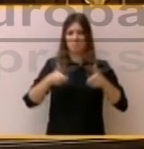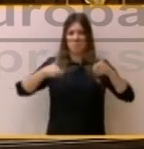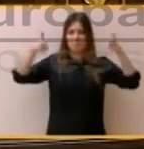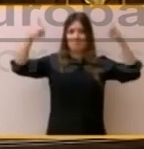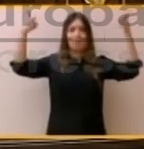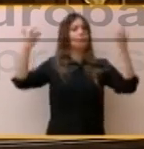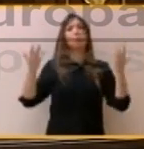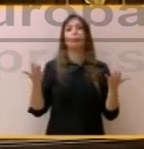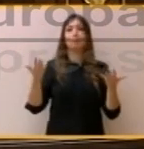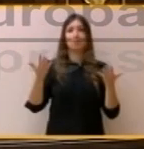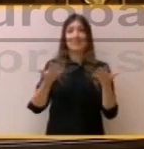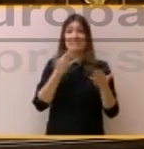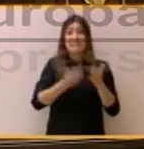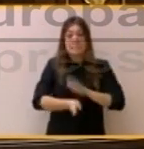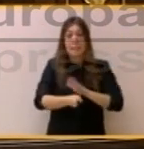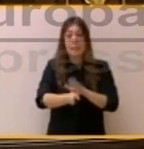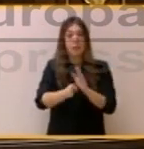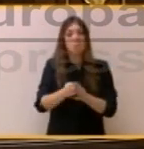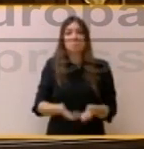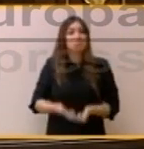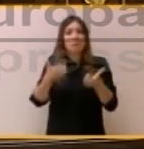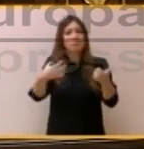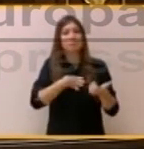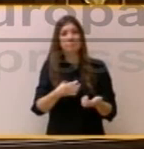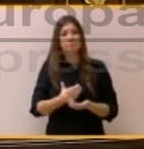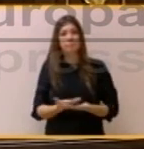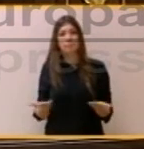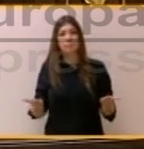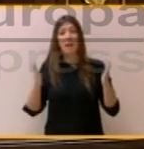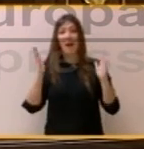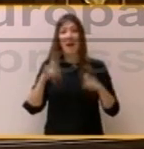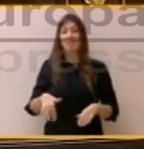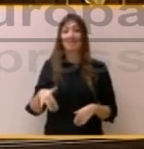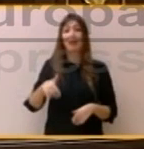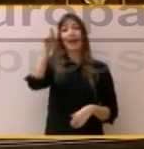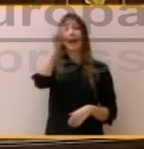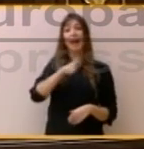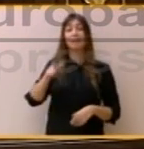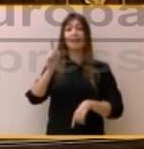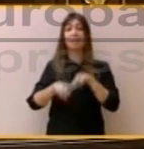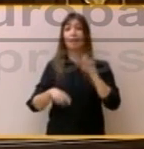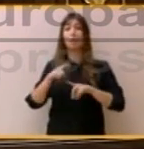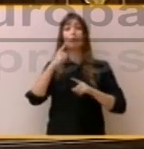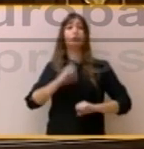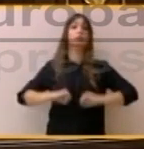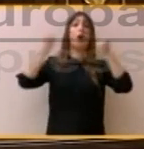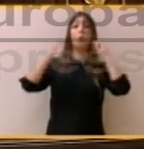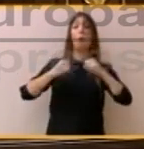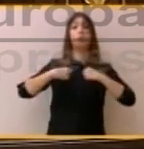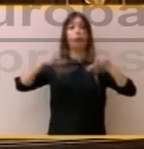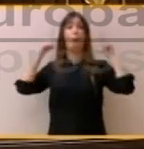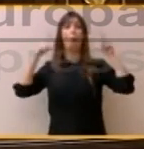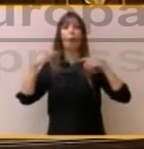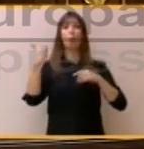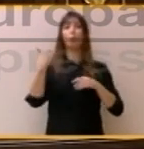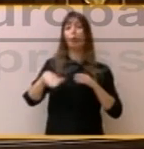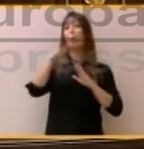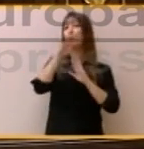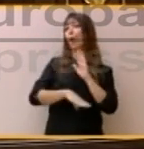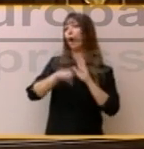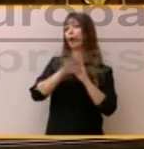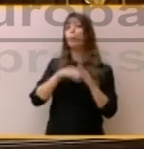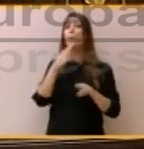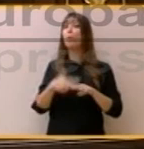no queda espacio más que para los salvapatrias de las escobas, cuyo único programa político consiste en